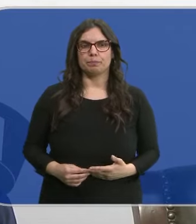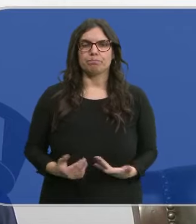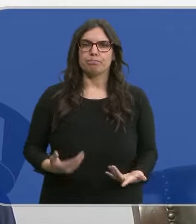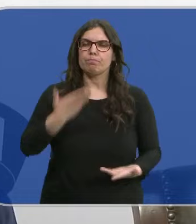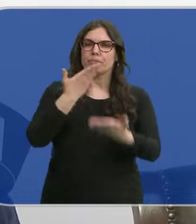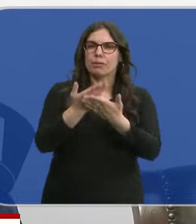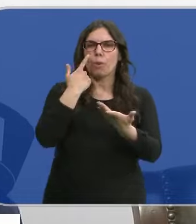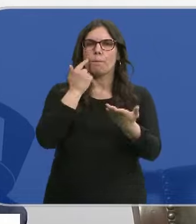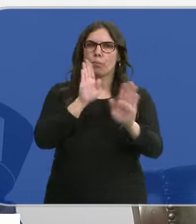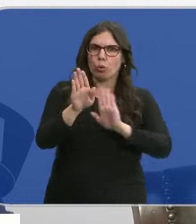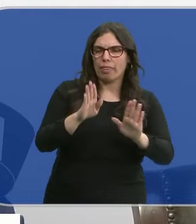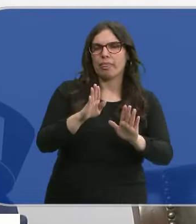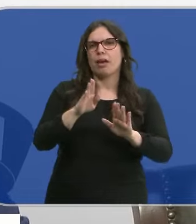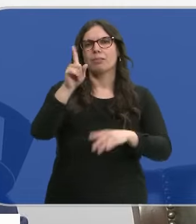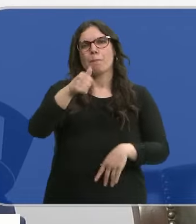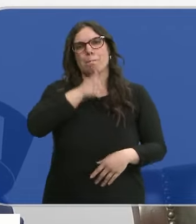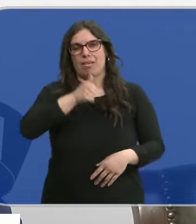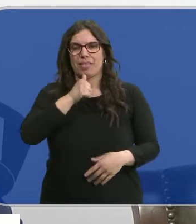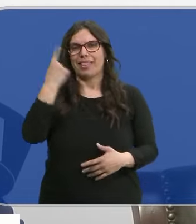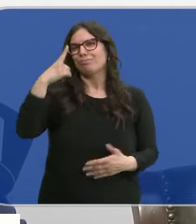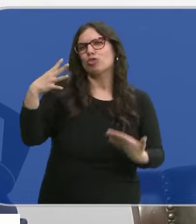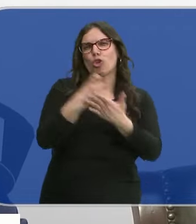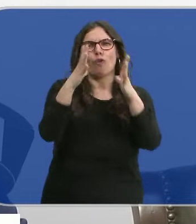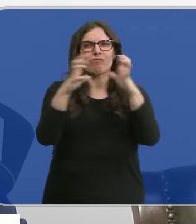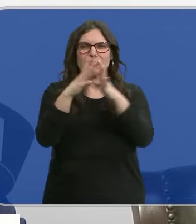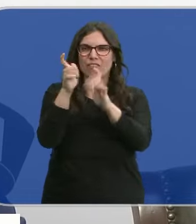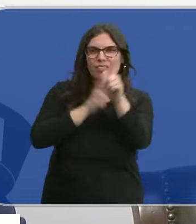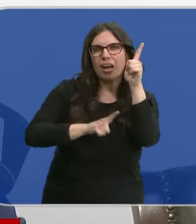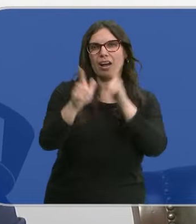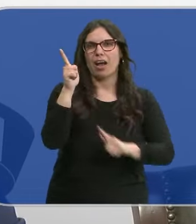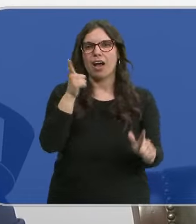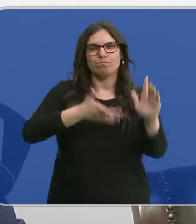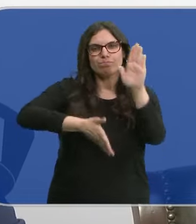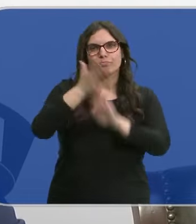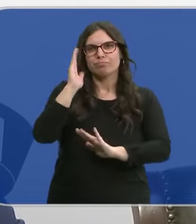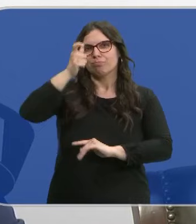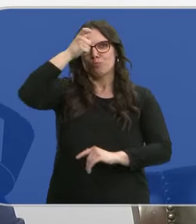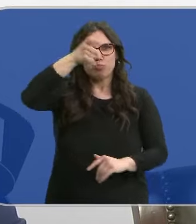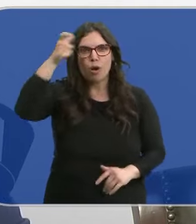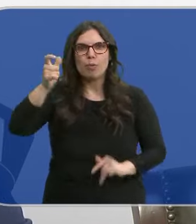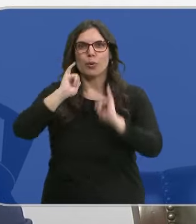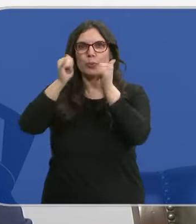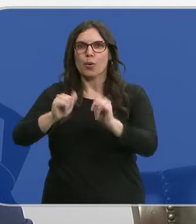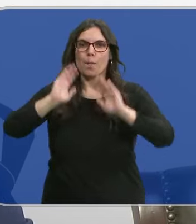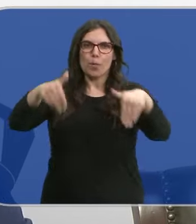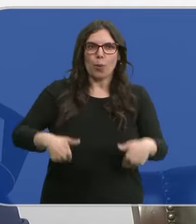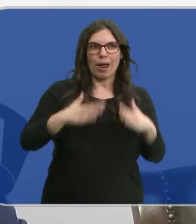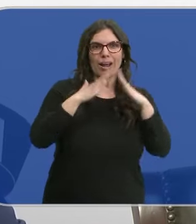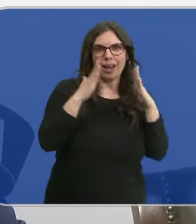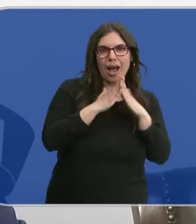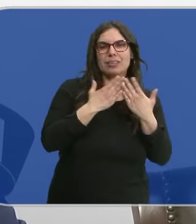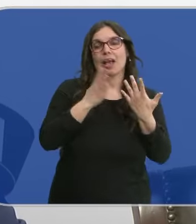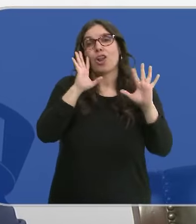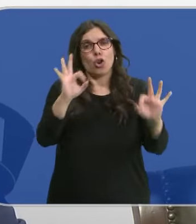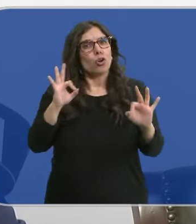Prudencia y paciencia, estamos deseosos todos de viajar, de ir a nuestros pueblos, de regresar a nuestro hogar,